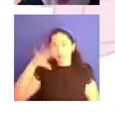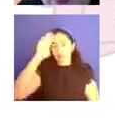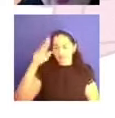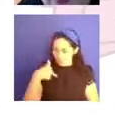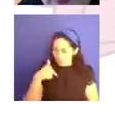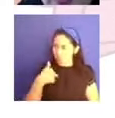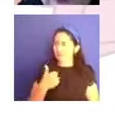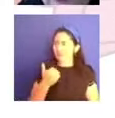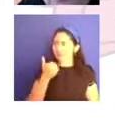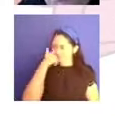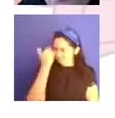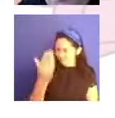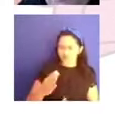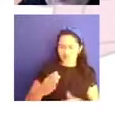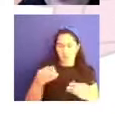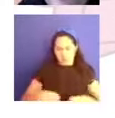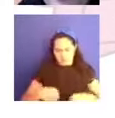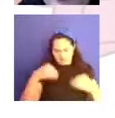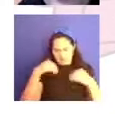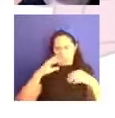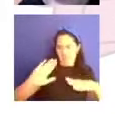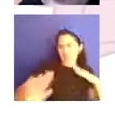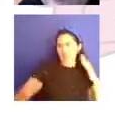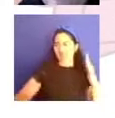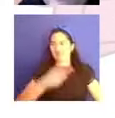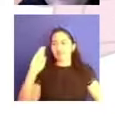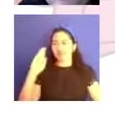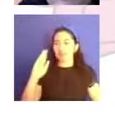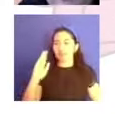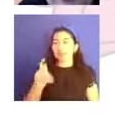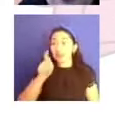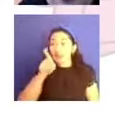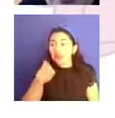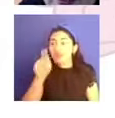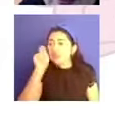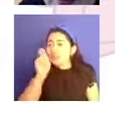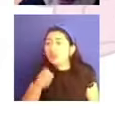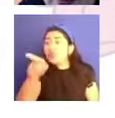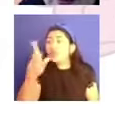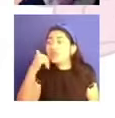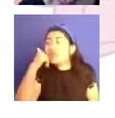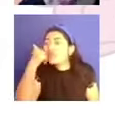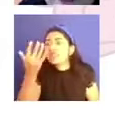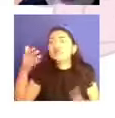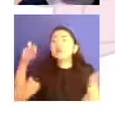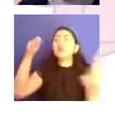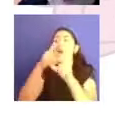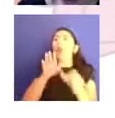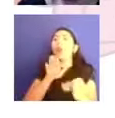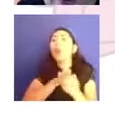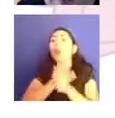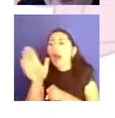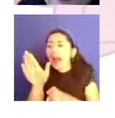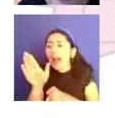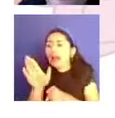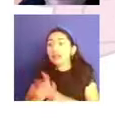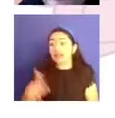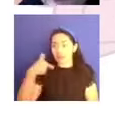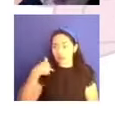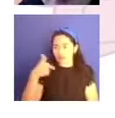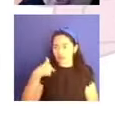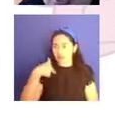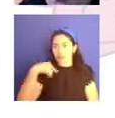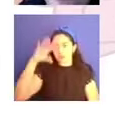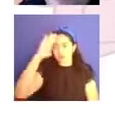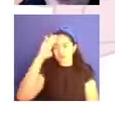¿No? Y es un poco enfocarnos al qué persona quiero ser. Dejar el tengo que para convertirnos